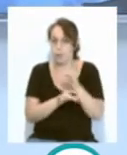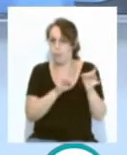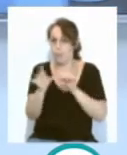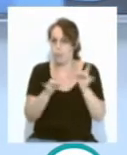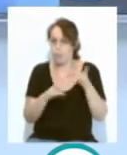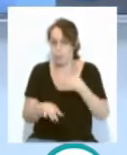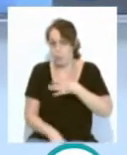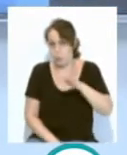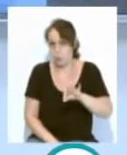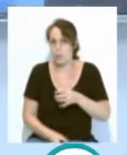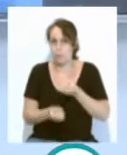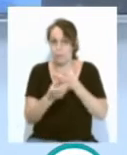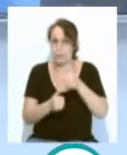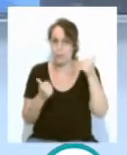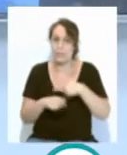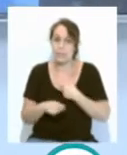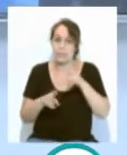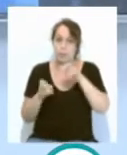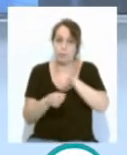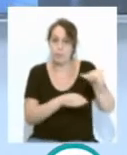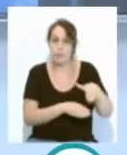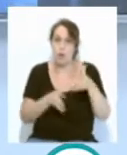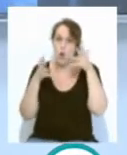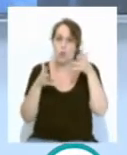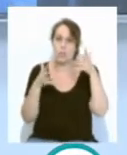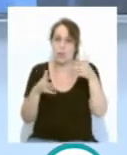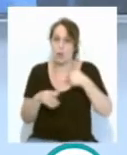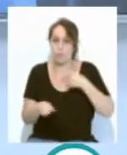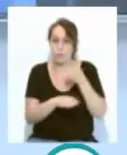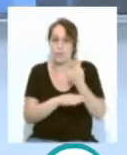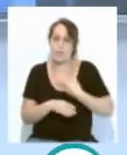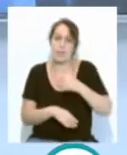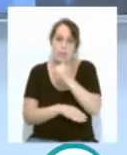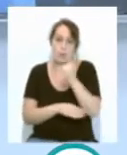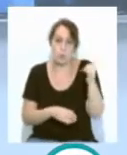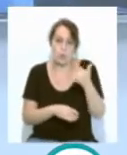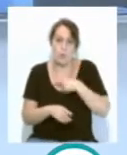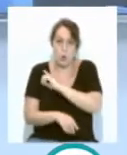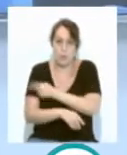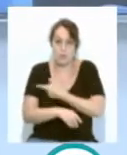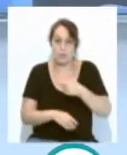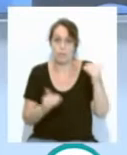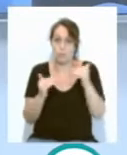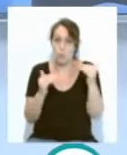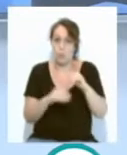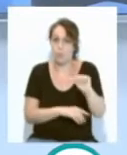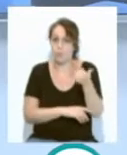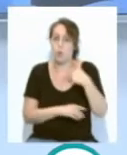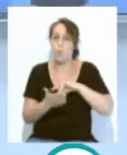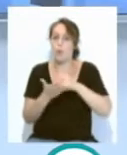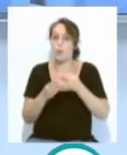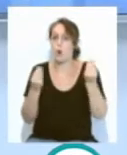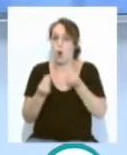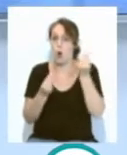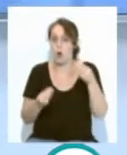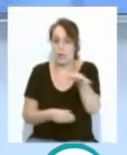conjunto cadista. Cambiamos de asunto. El Consejo Rector del Instituto Municipal de Deportes aprobaba este jueves los proyectos presentados de mejora de las